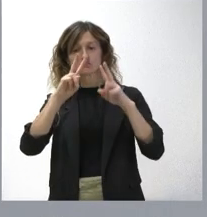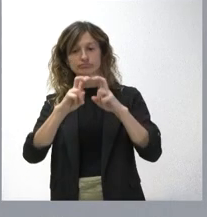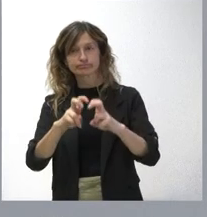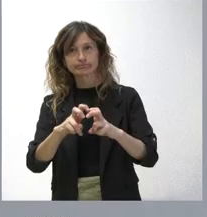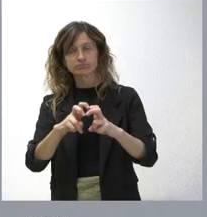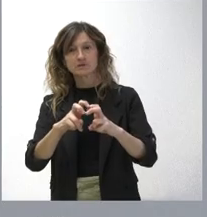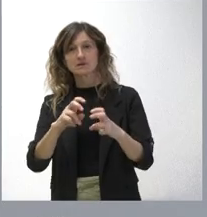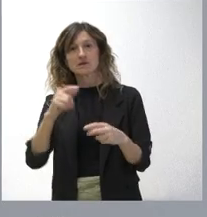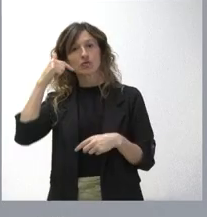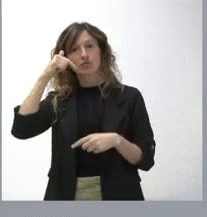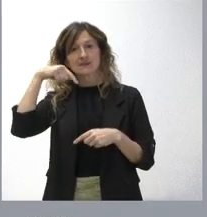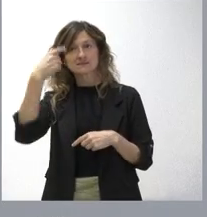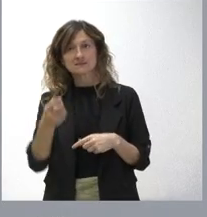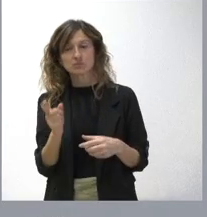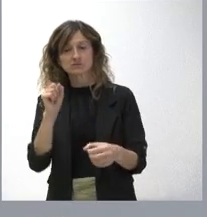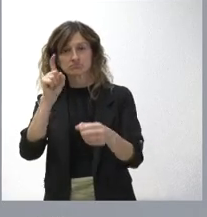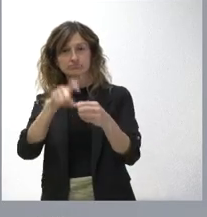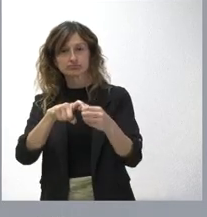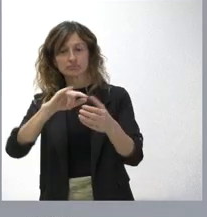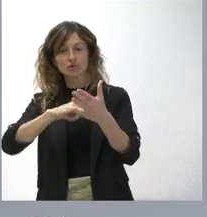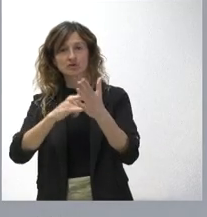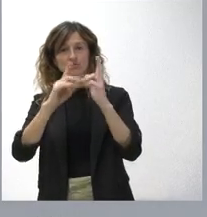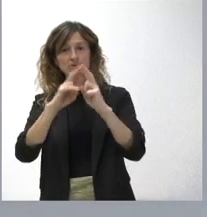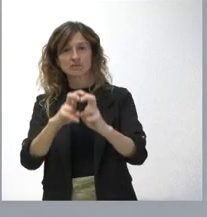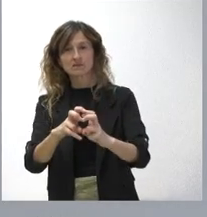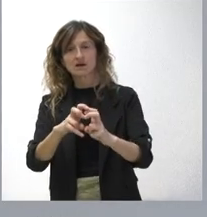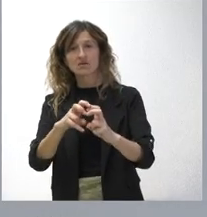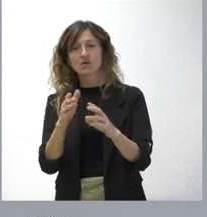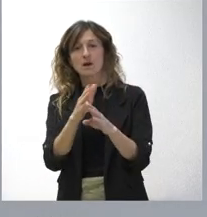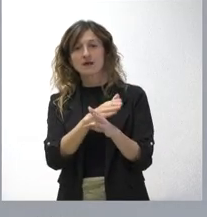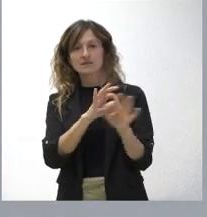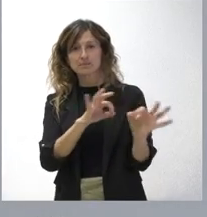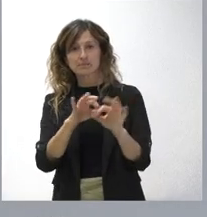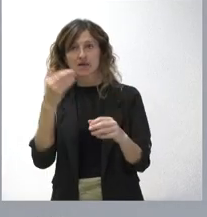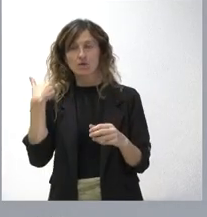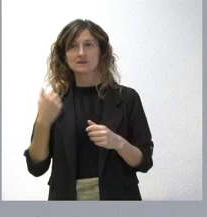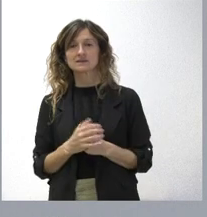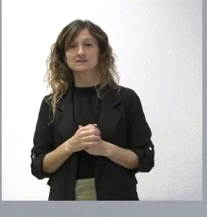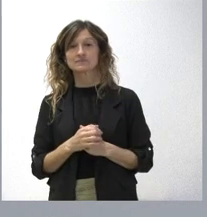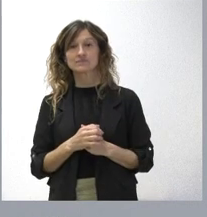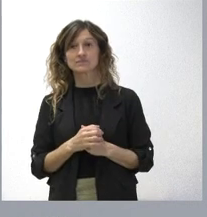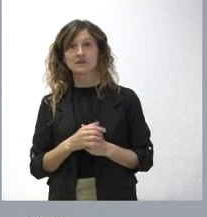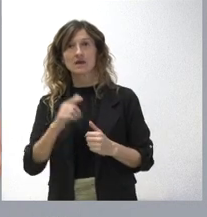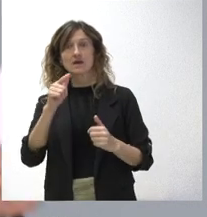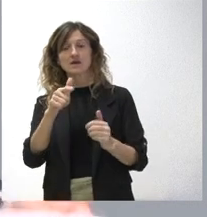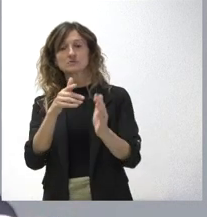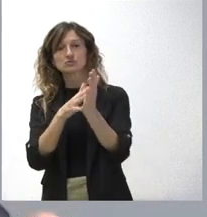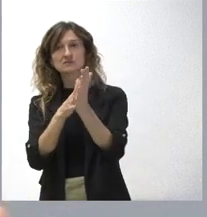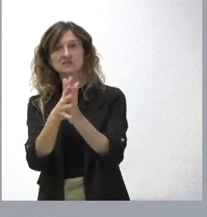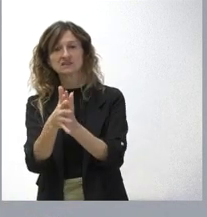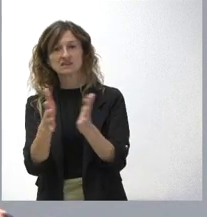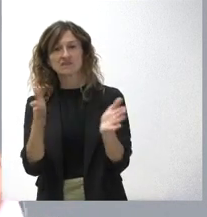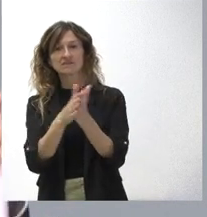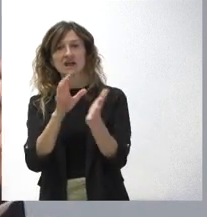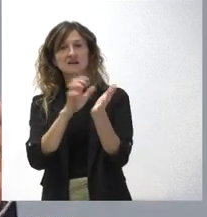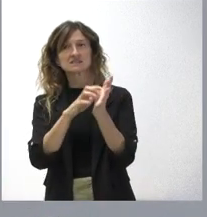postdoctorales vinculados a proyectos de investigación que habíamos previsto con anterioridad. Esto está haciendo, junto con todo lo anterior, que Castilla y